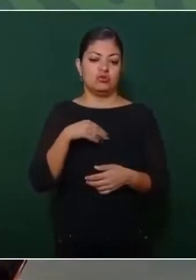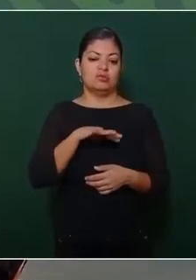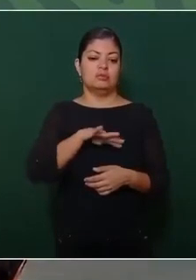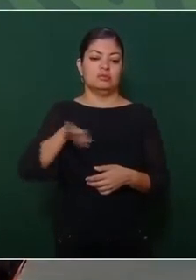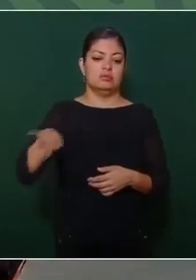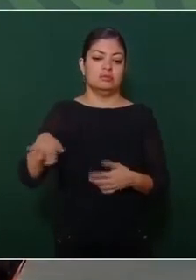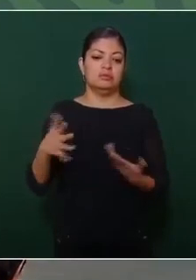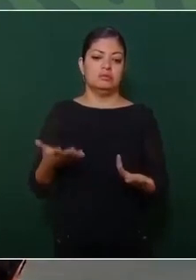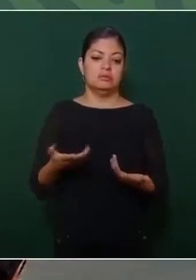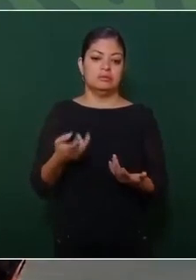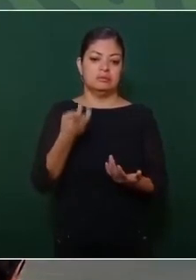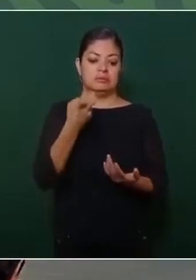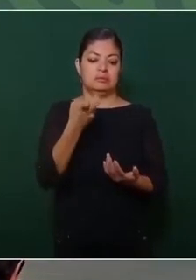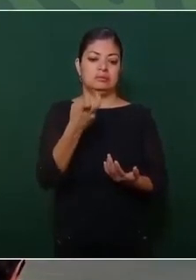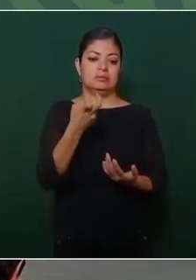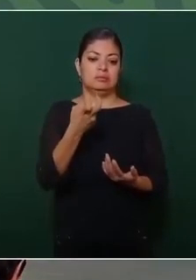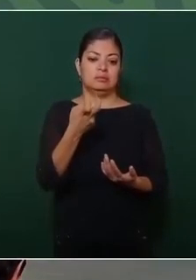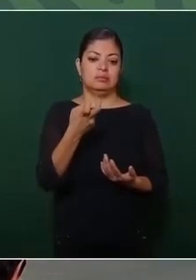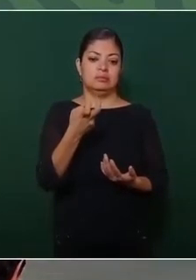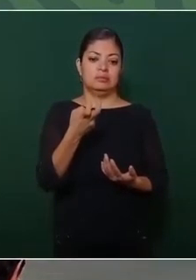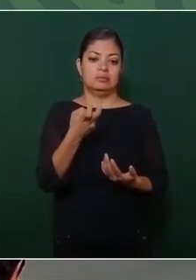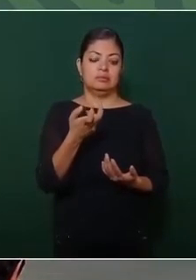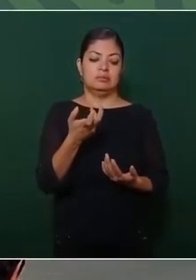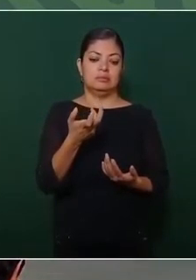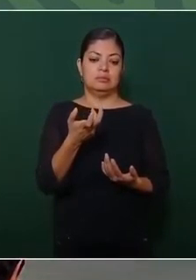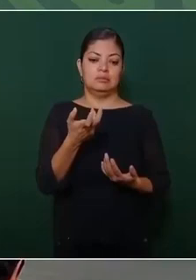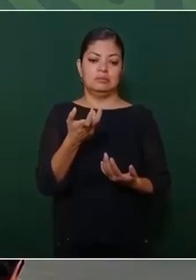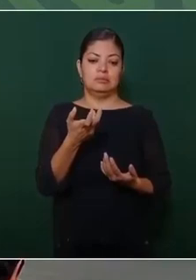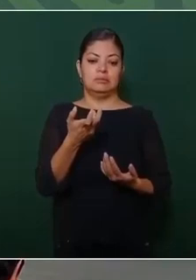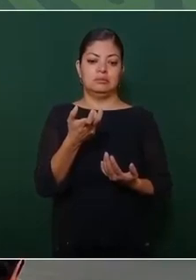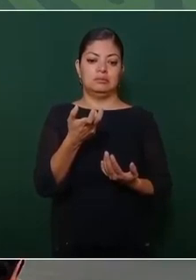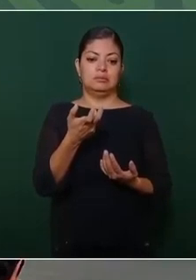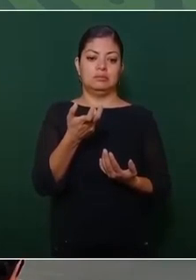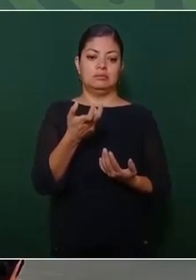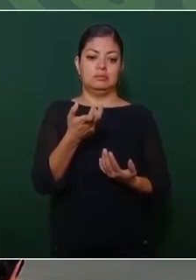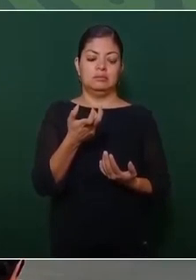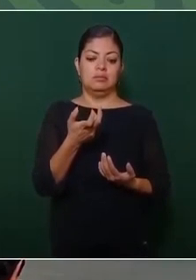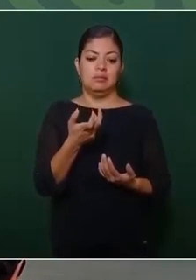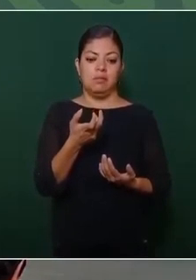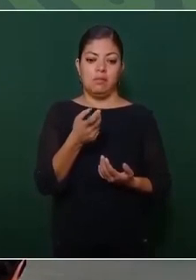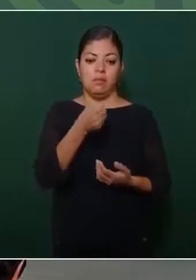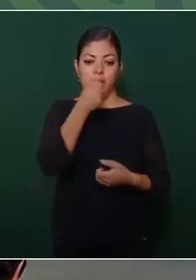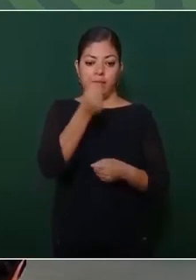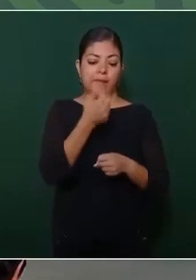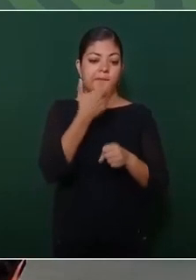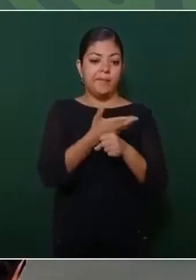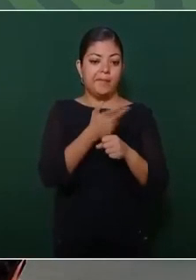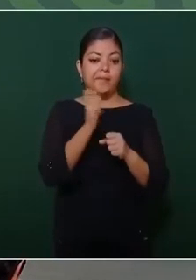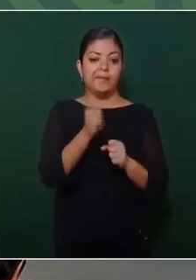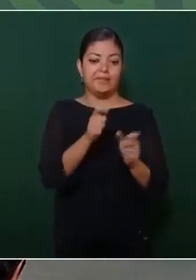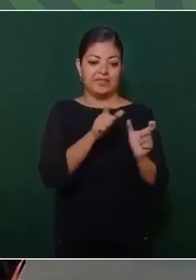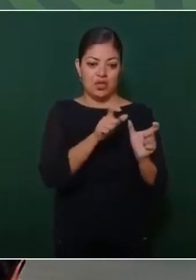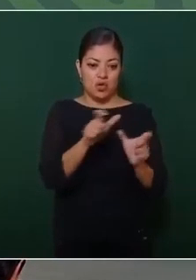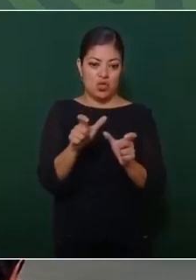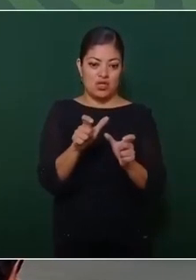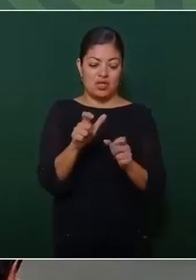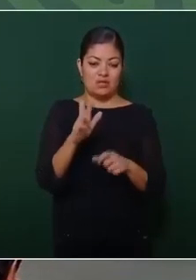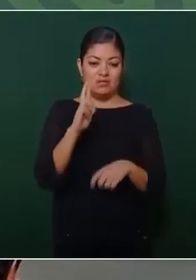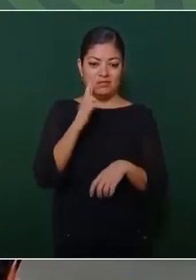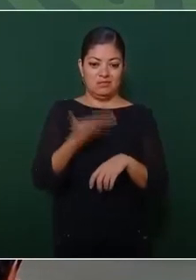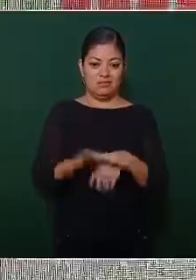Pues aquí el que estuvo de secretario de Seguridad y brazo derecho